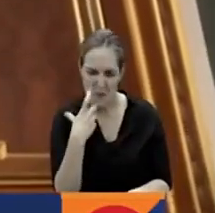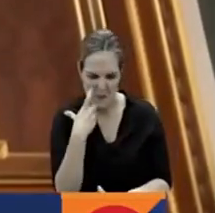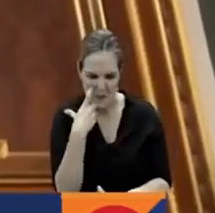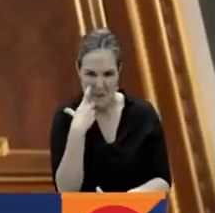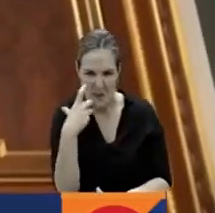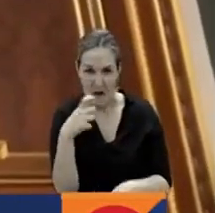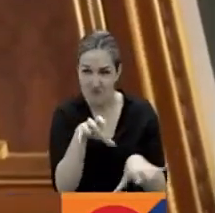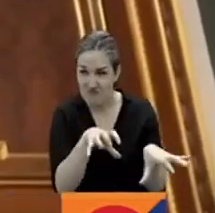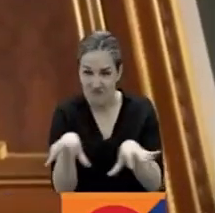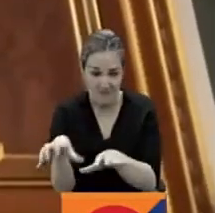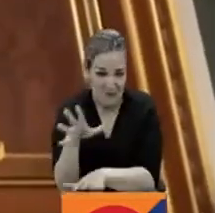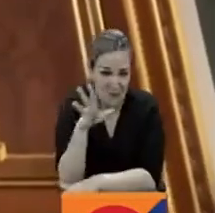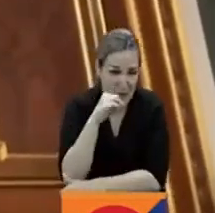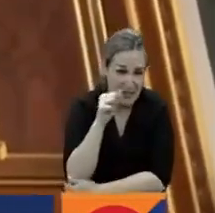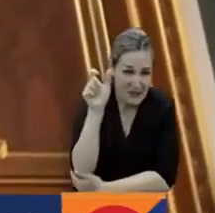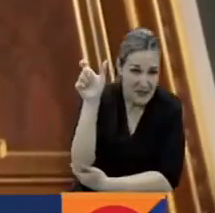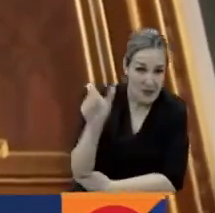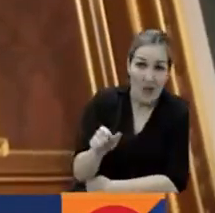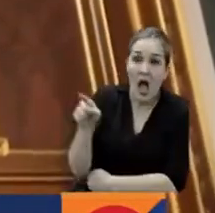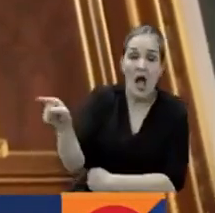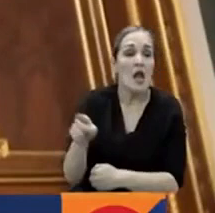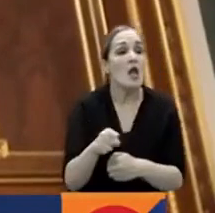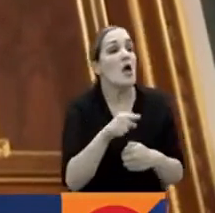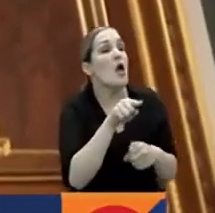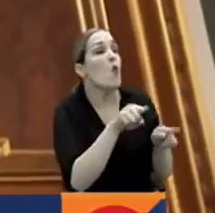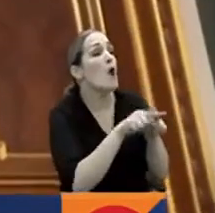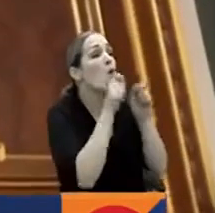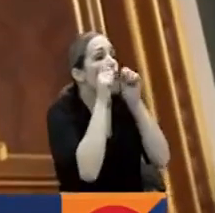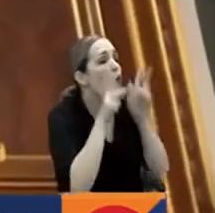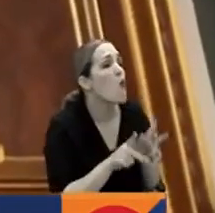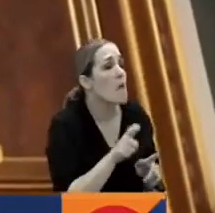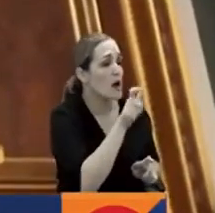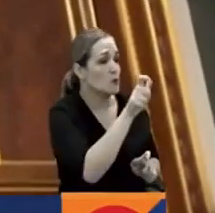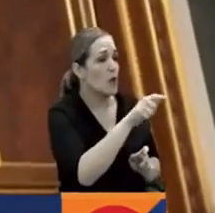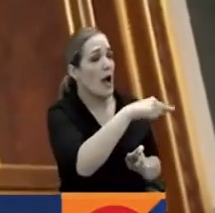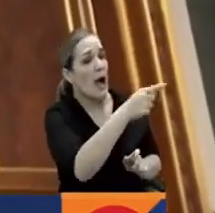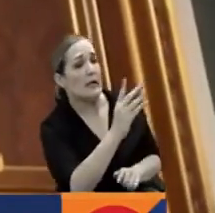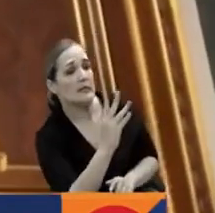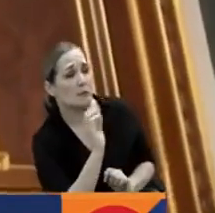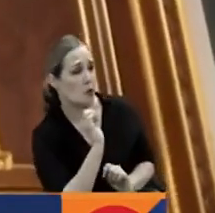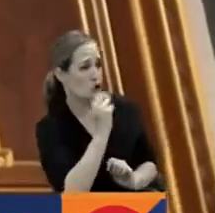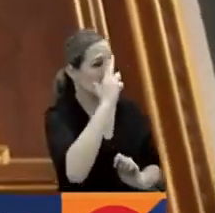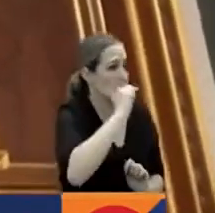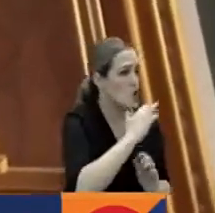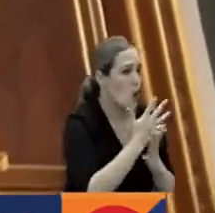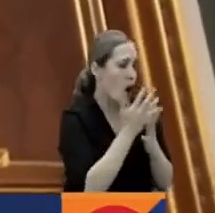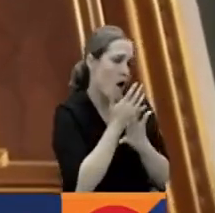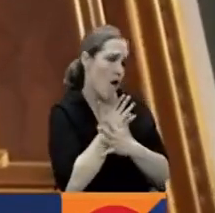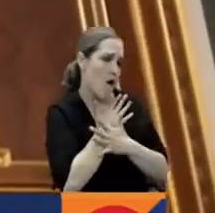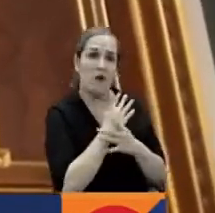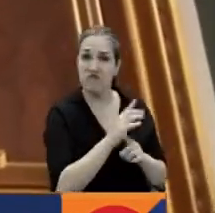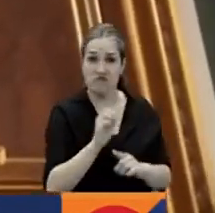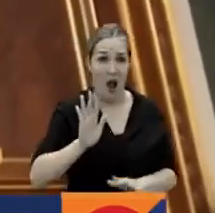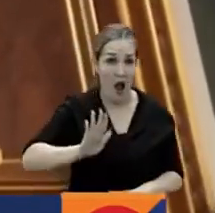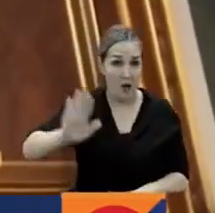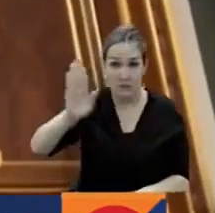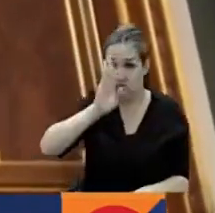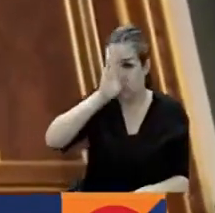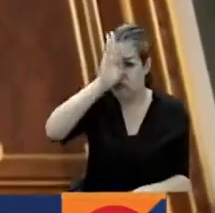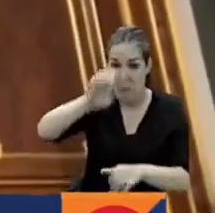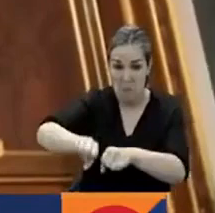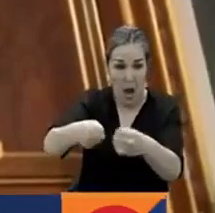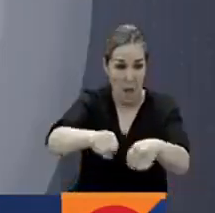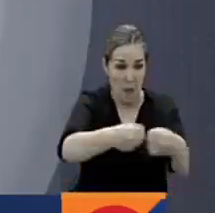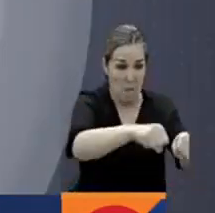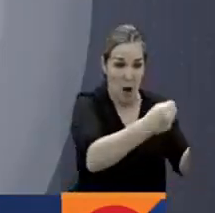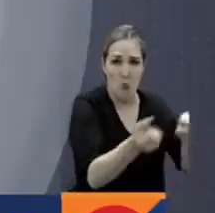no hay personas ni hermanos esposos o el hijo de alguien es Rusia en video y su costumbre de destruir